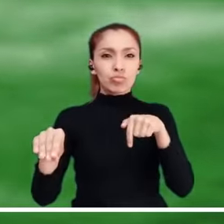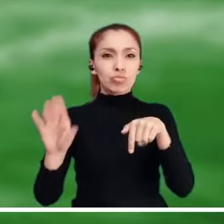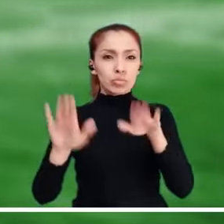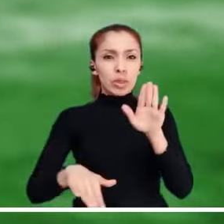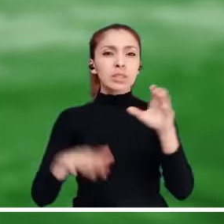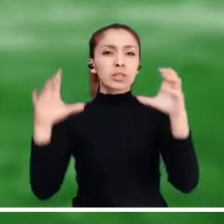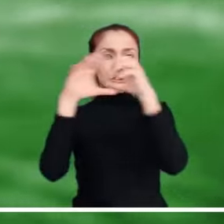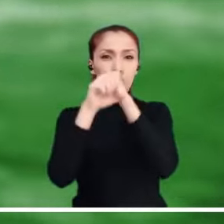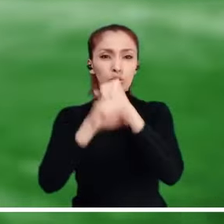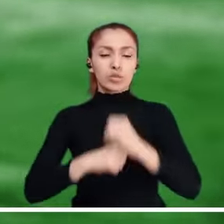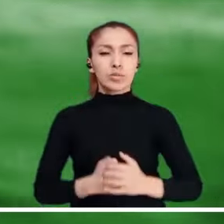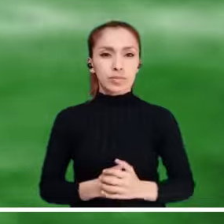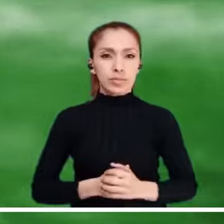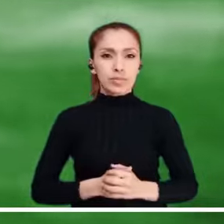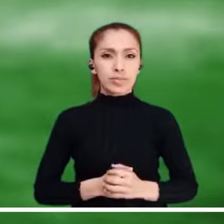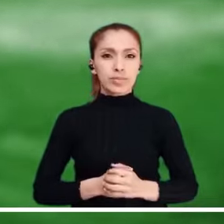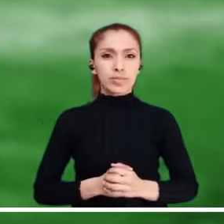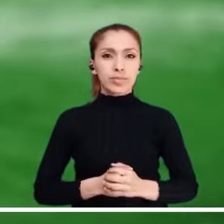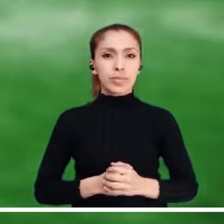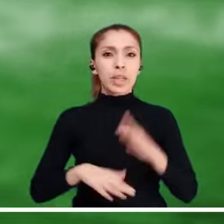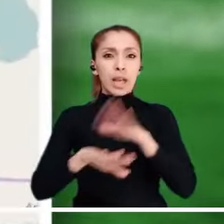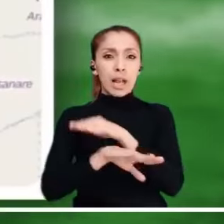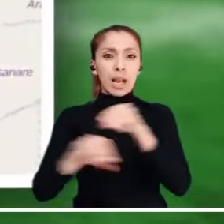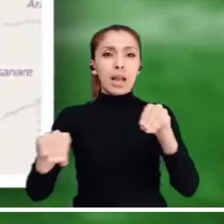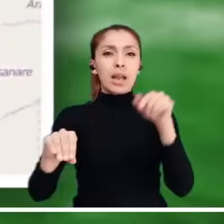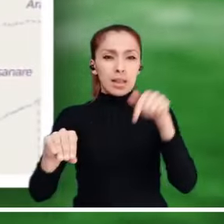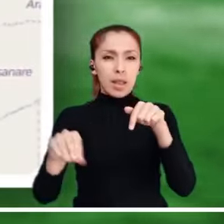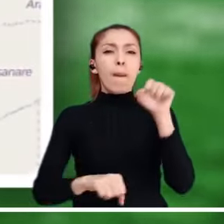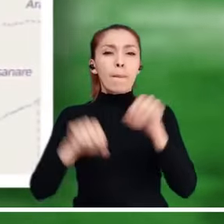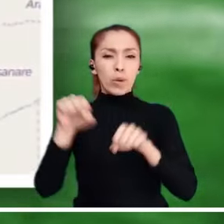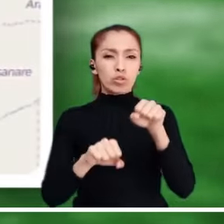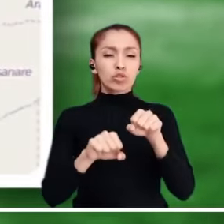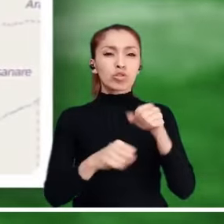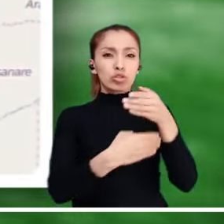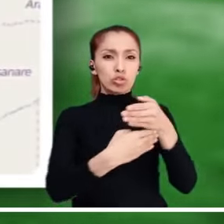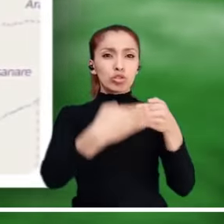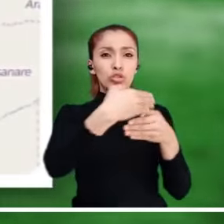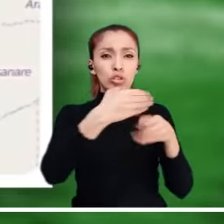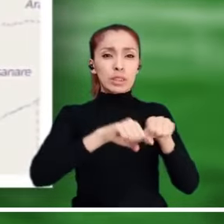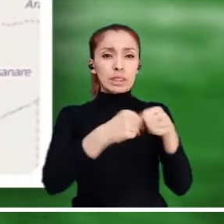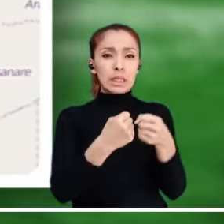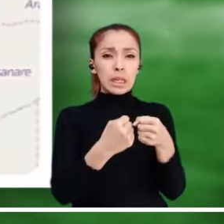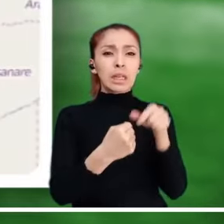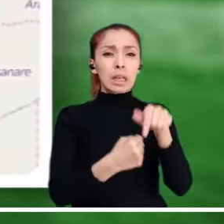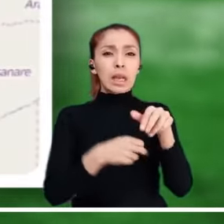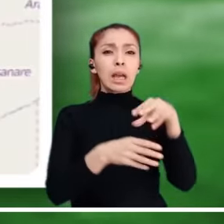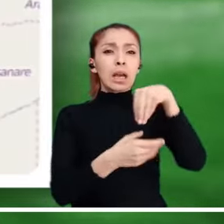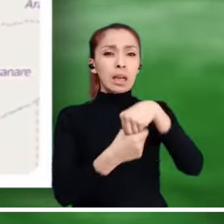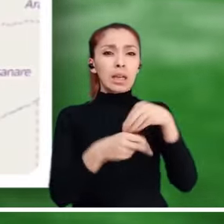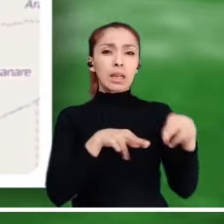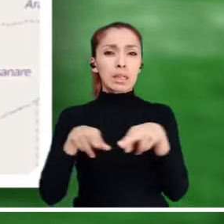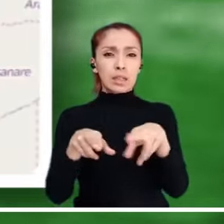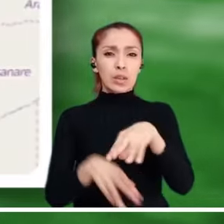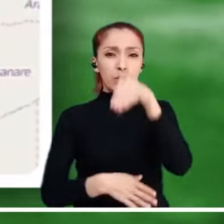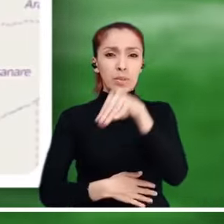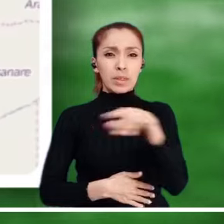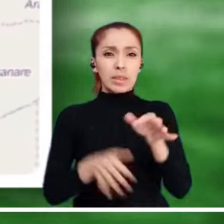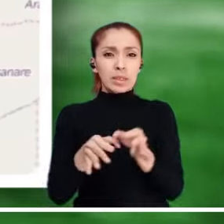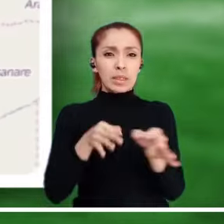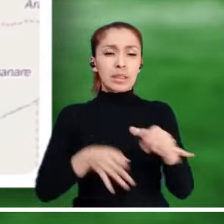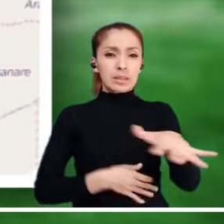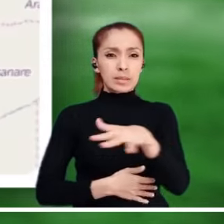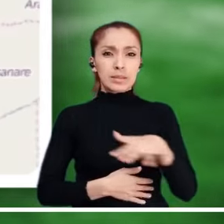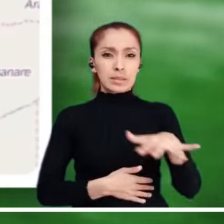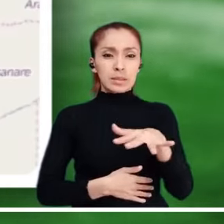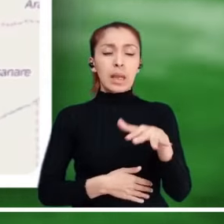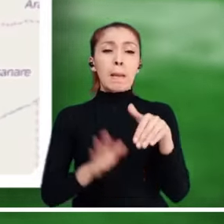resumen de las alertas más relevantes para esta noche. Alerta por posible fractura del dique que contiene